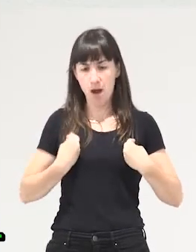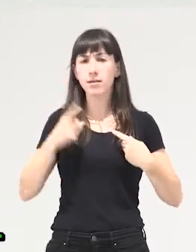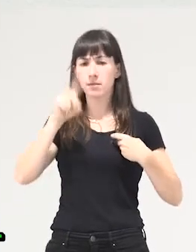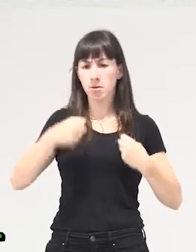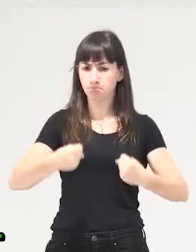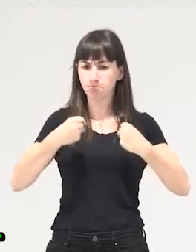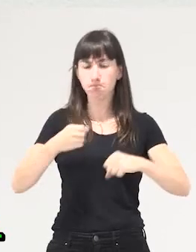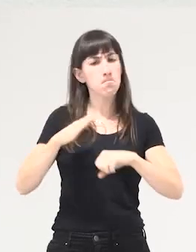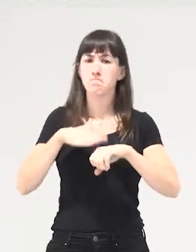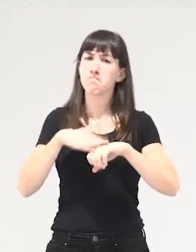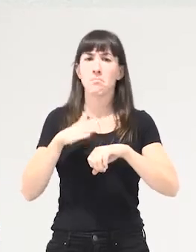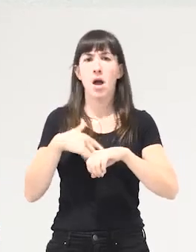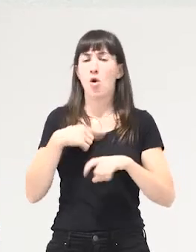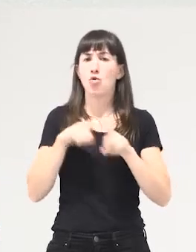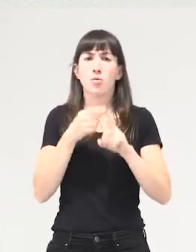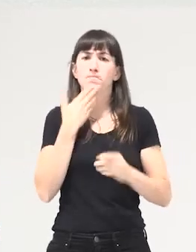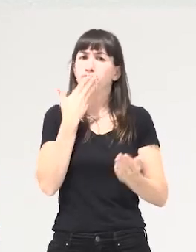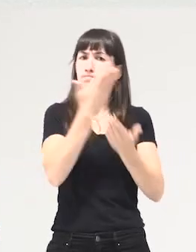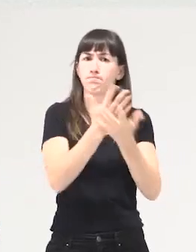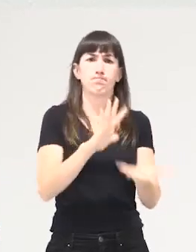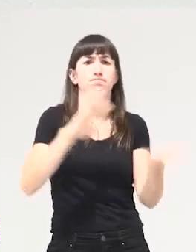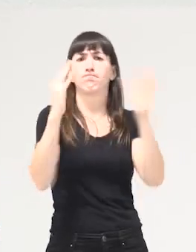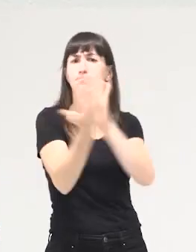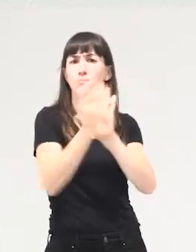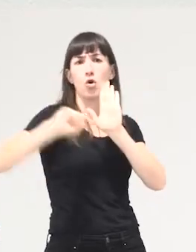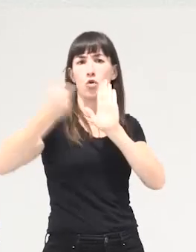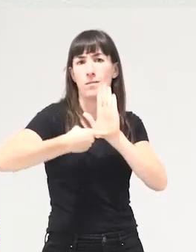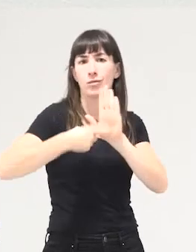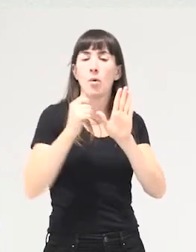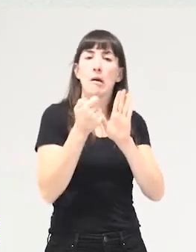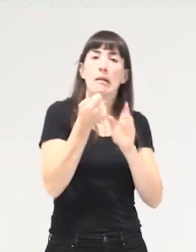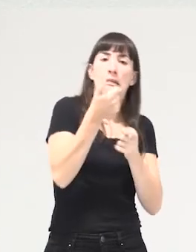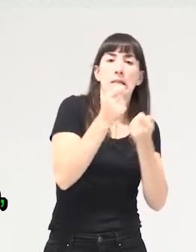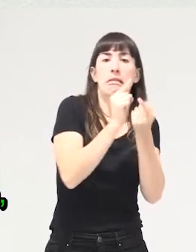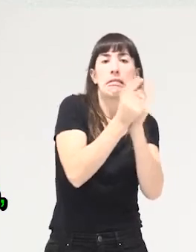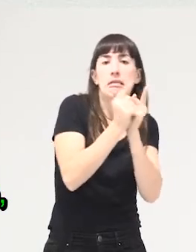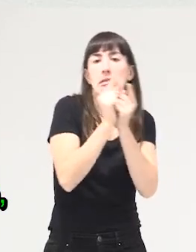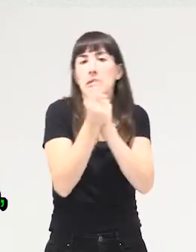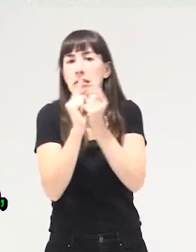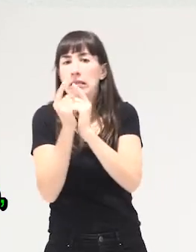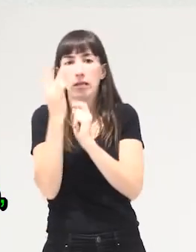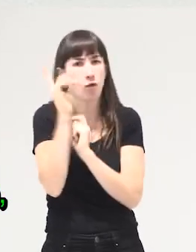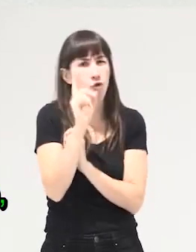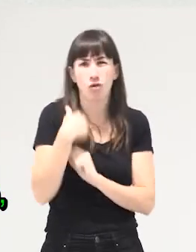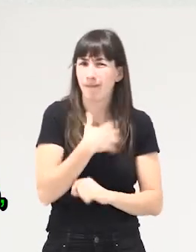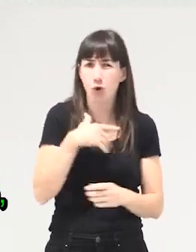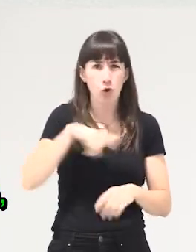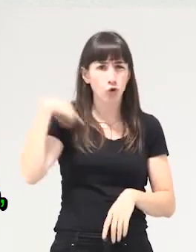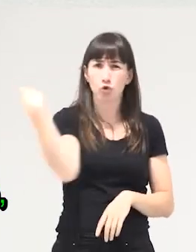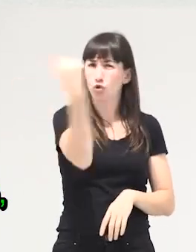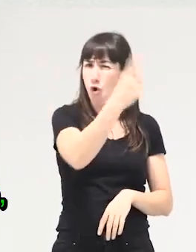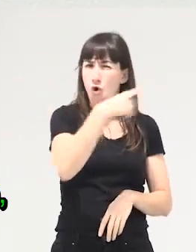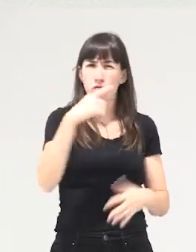enmienda a la totalidad porque no nos valen los parches no nos valen los arreglos parciales lo que necesitamos es cambiarlo todo poner